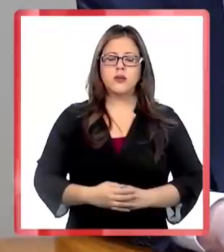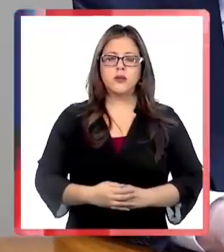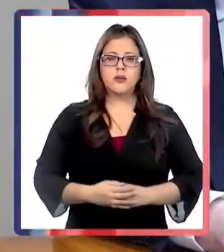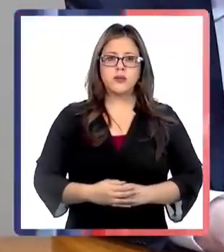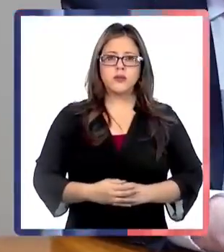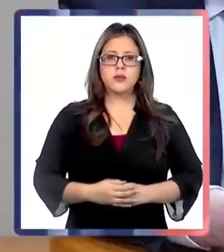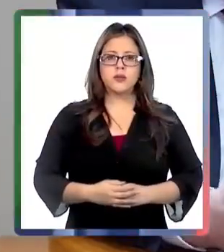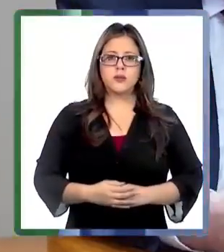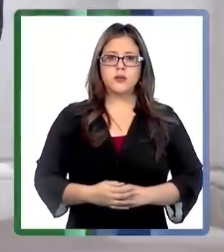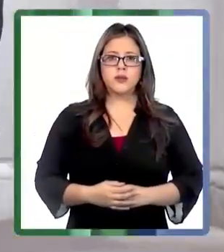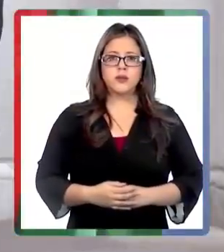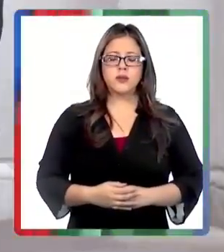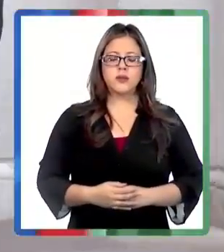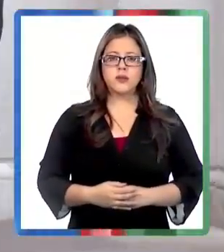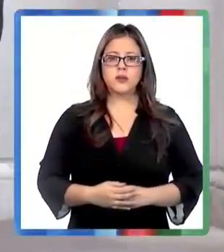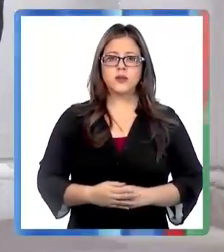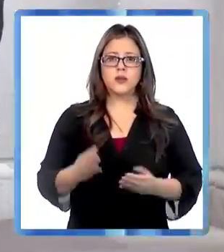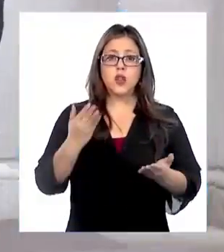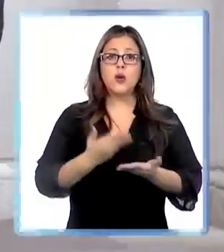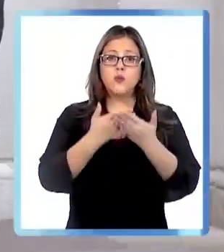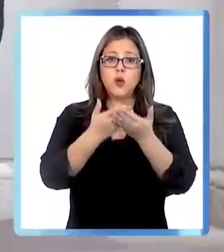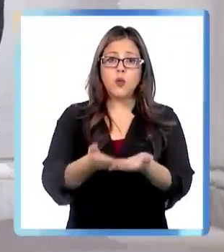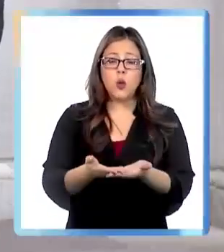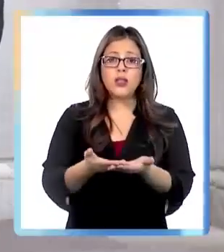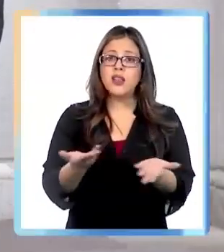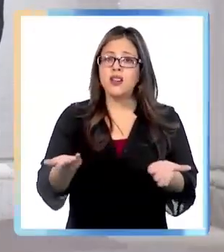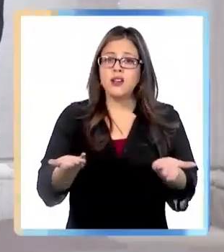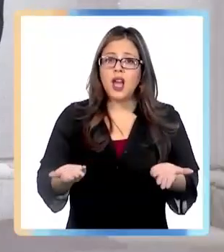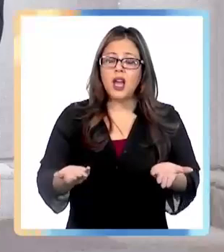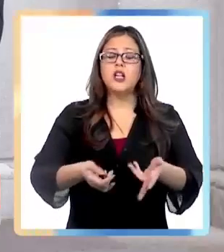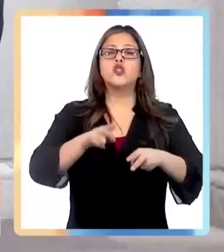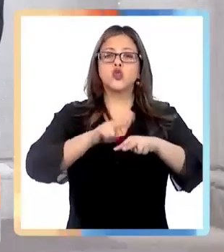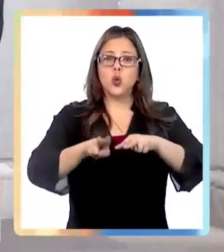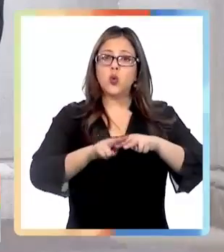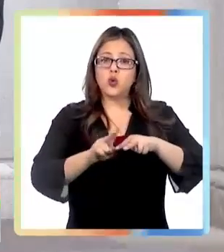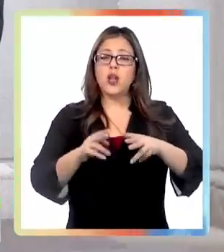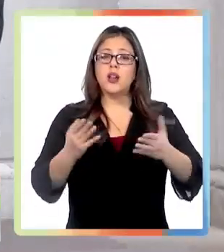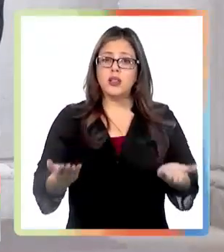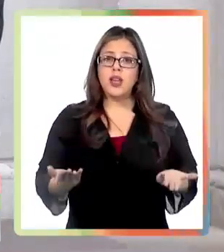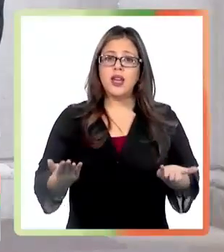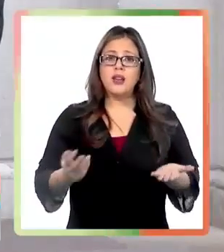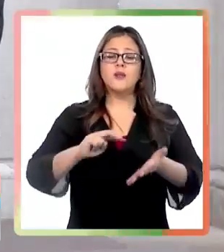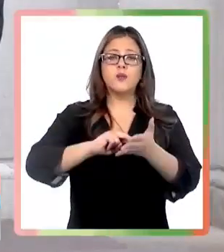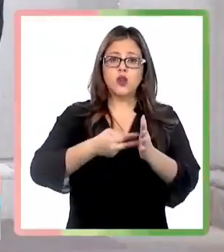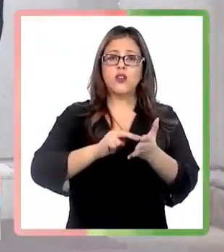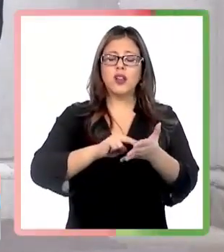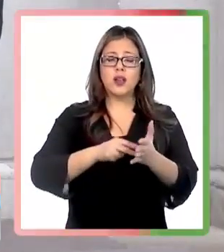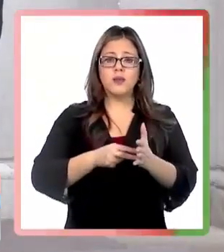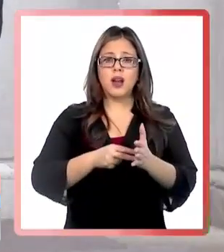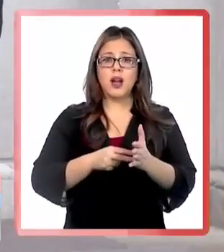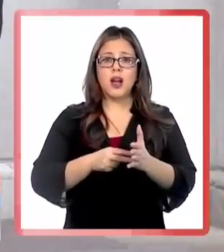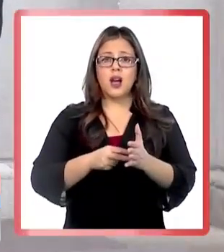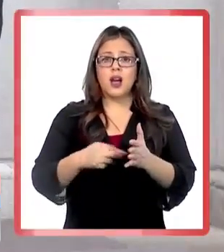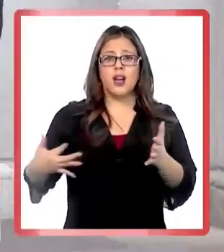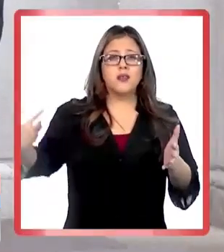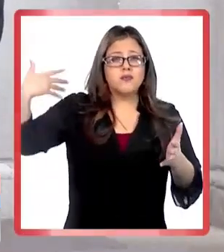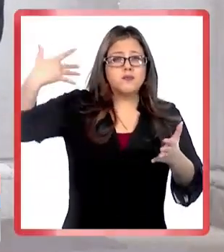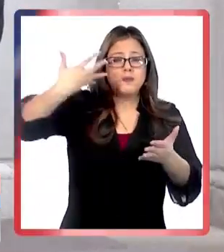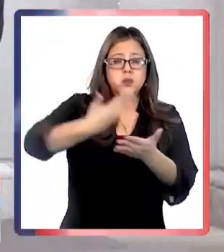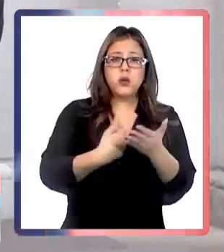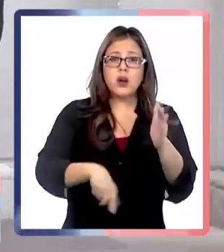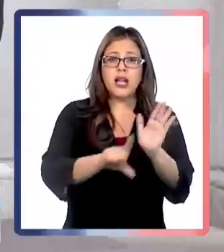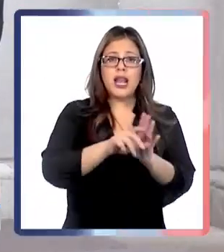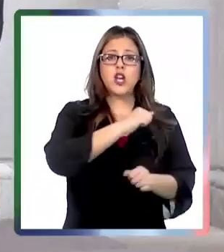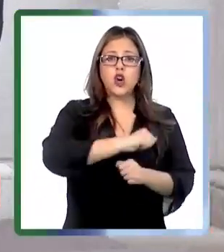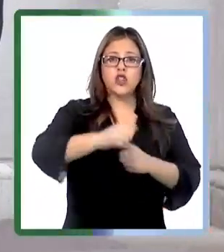La propuesta lo que hace es resolver, por una parte, lo que ha sido el problema histórico que ha tenido la ley antiterrorista y es que,